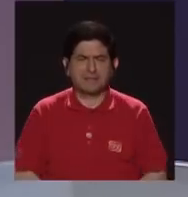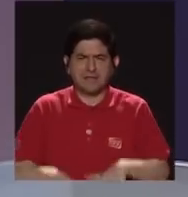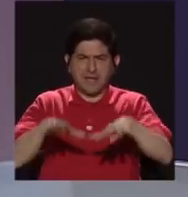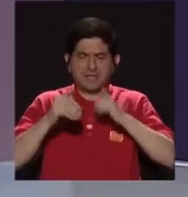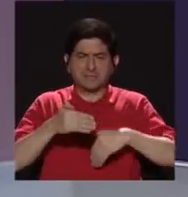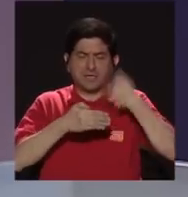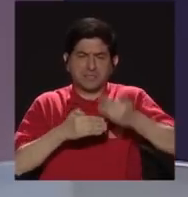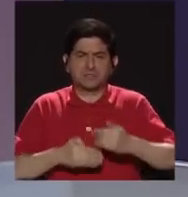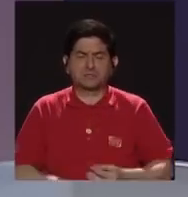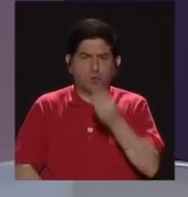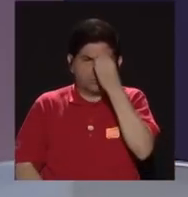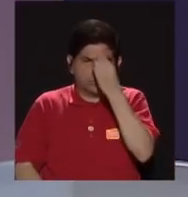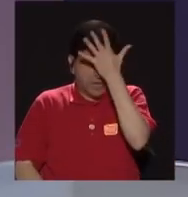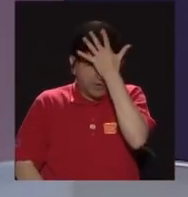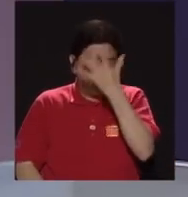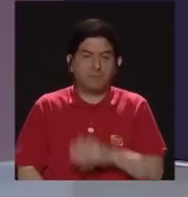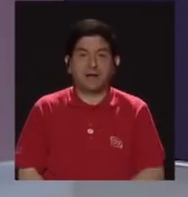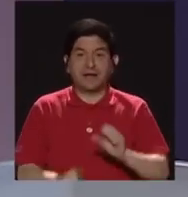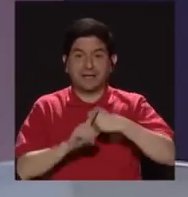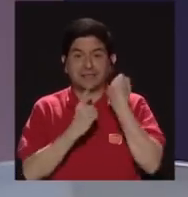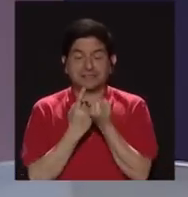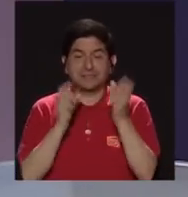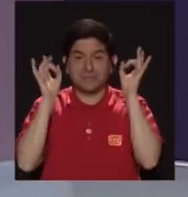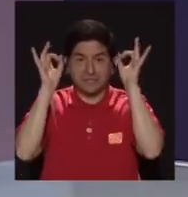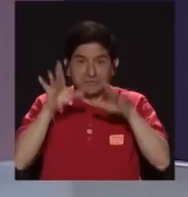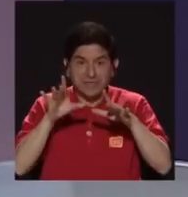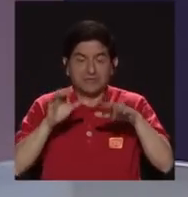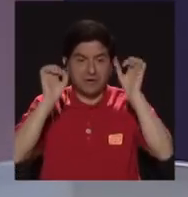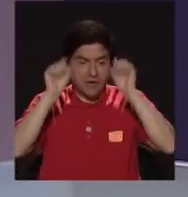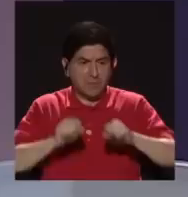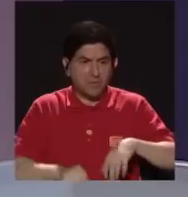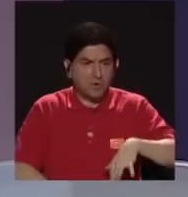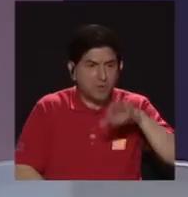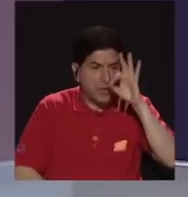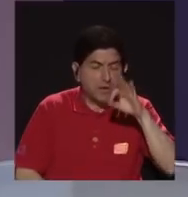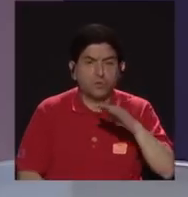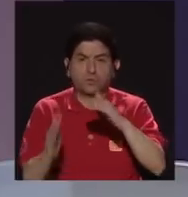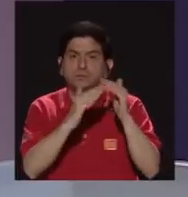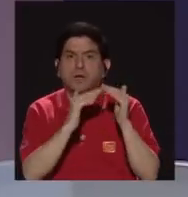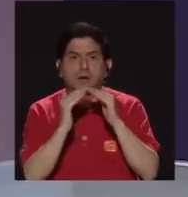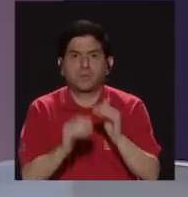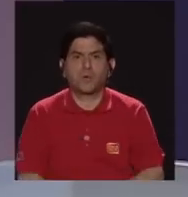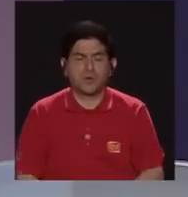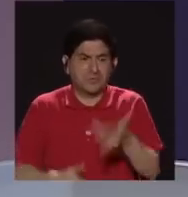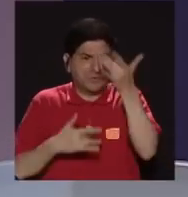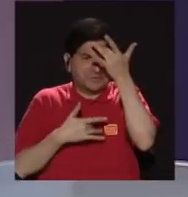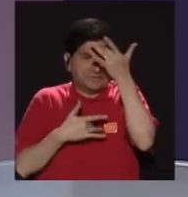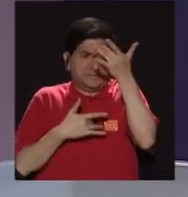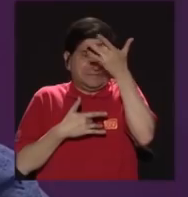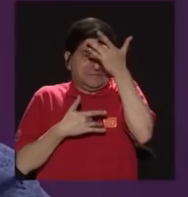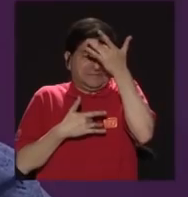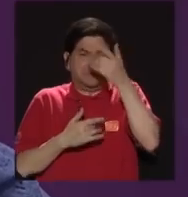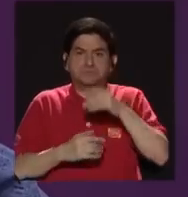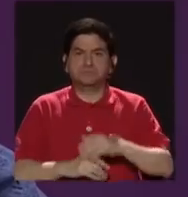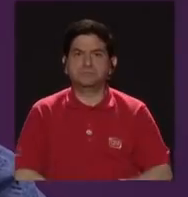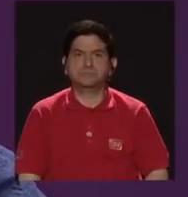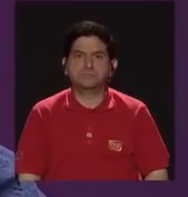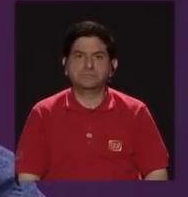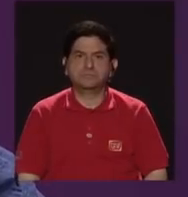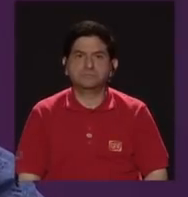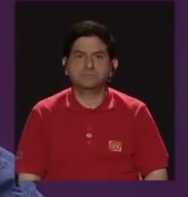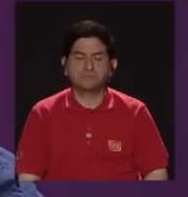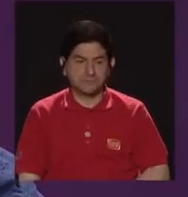créanme que ha sido una tragedia poder llegar y encontrar a un pueblo enfermo, ¿verdad? O sea,